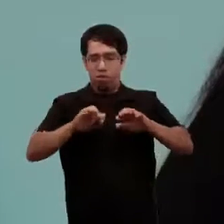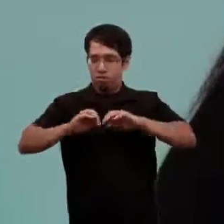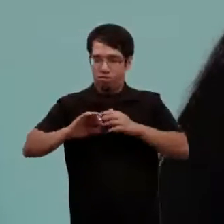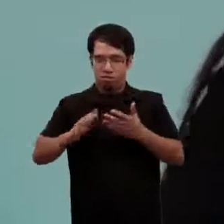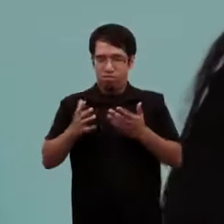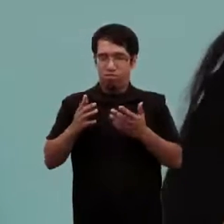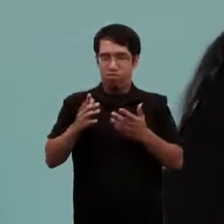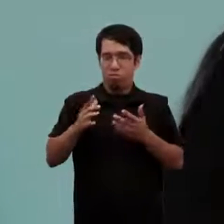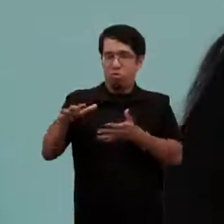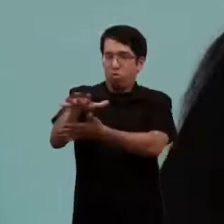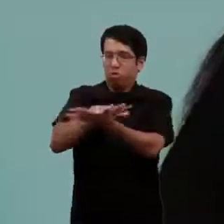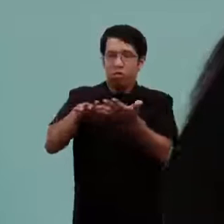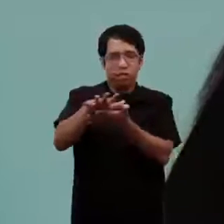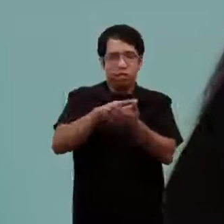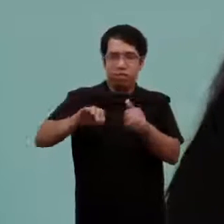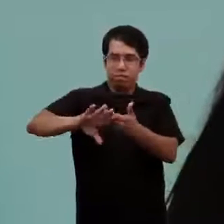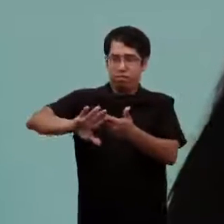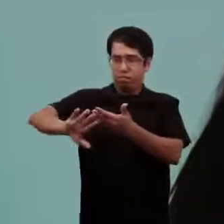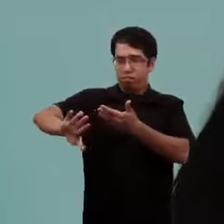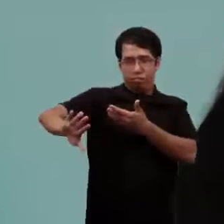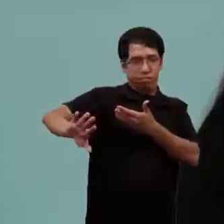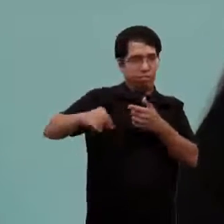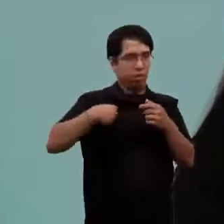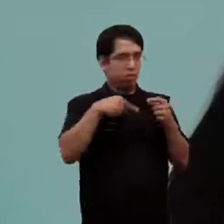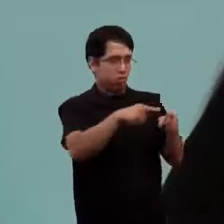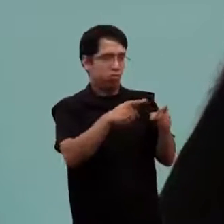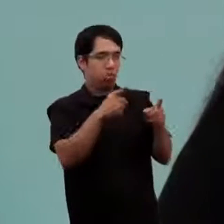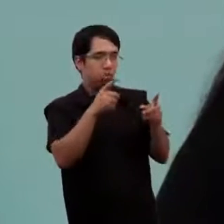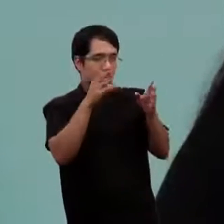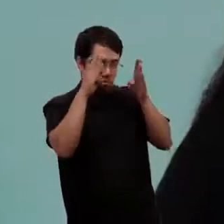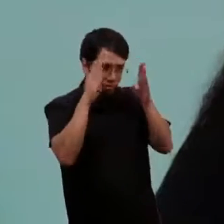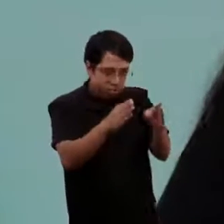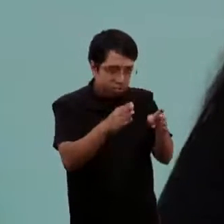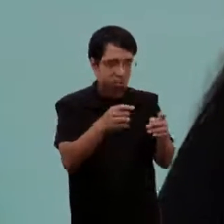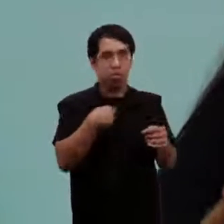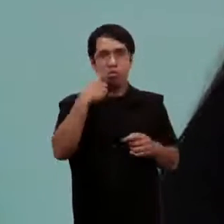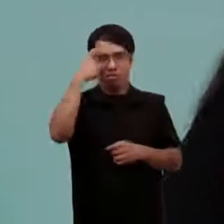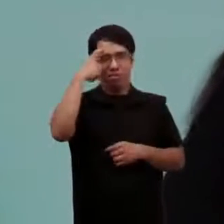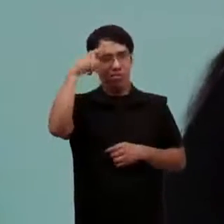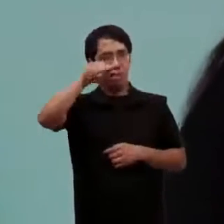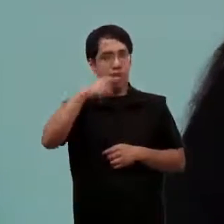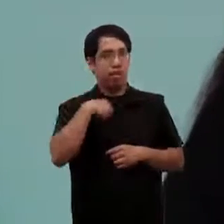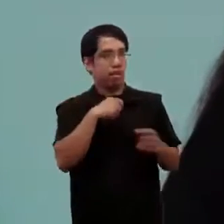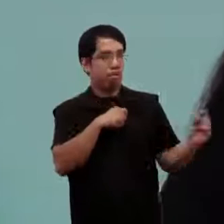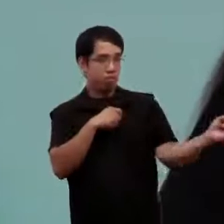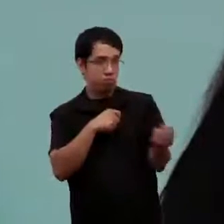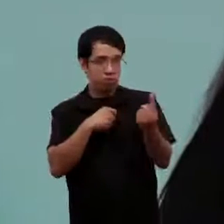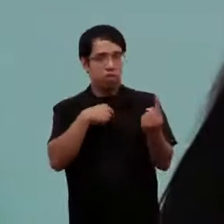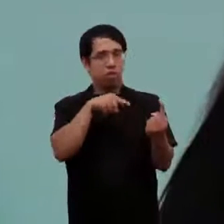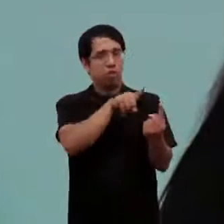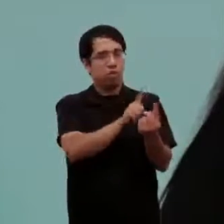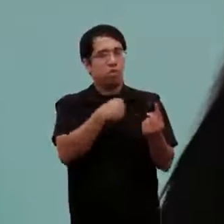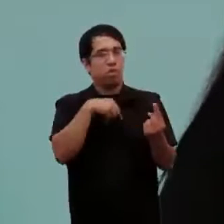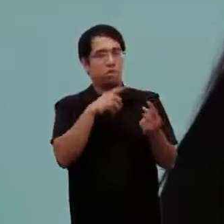y realizamos un trabajo casi laboratorial porque la situación de consultorio a veces es